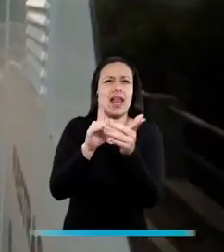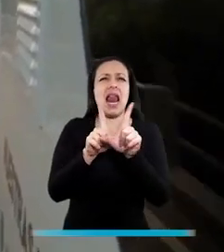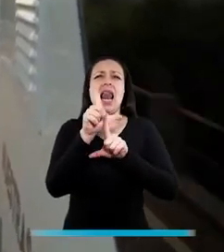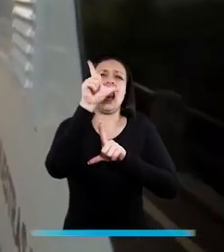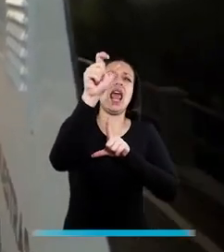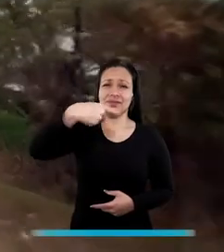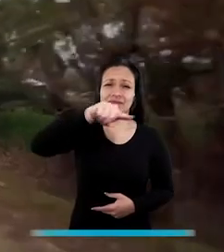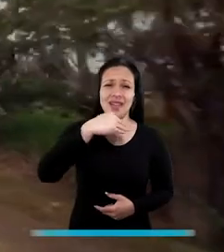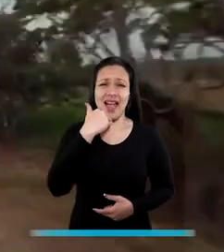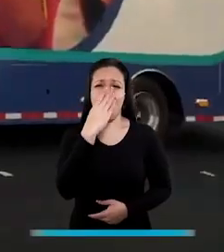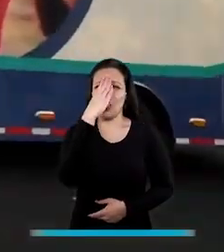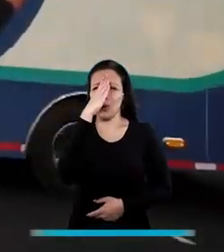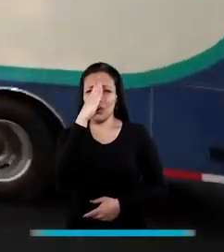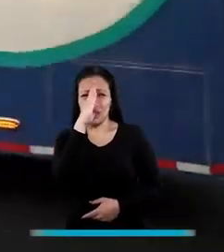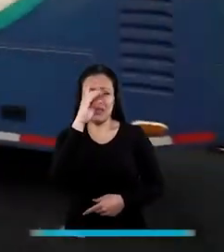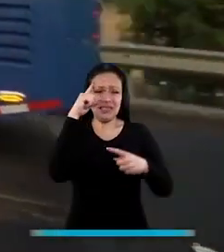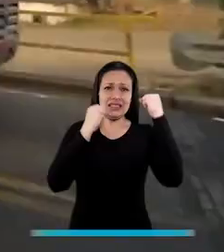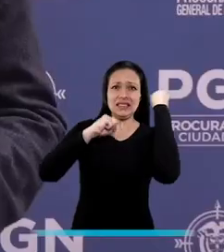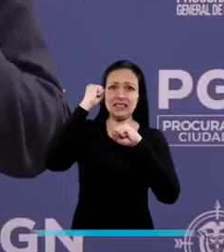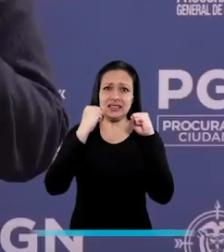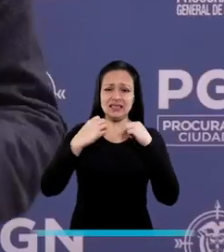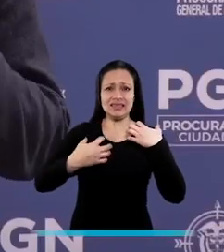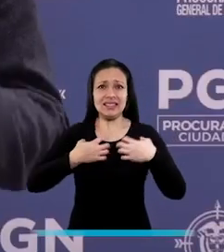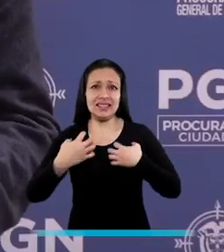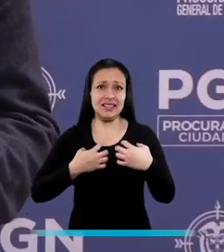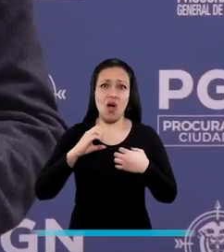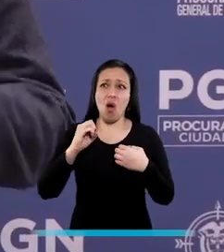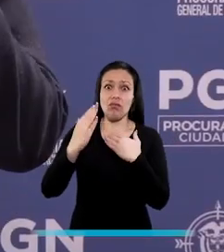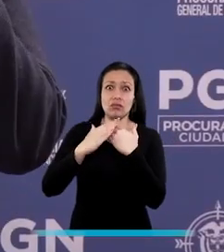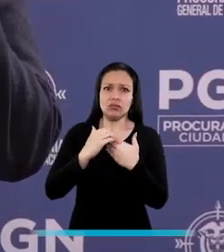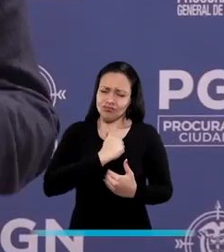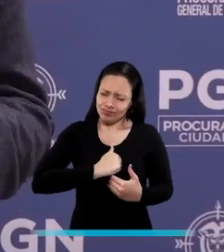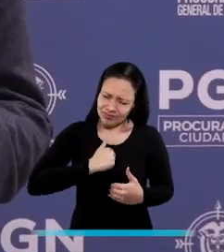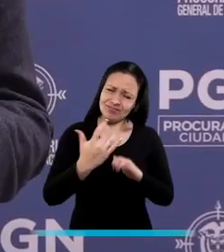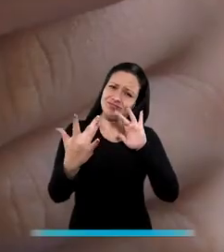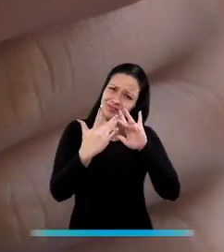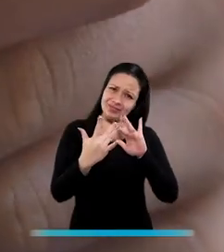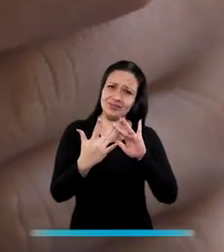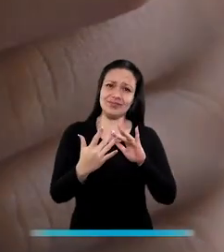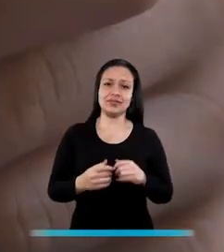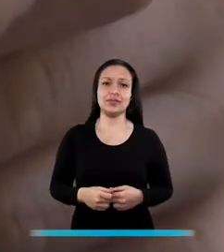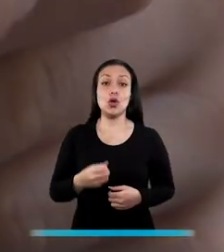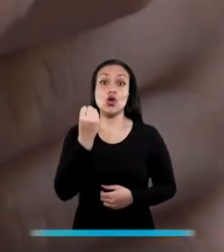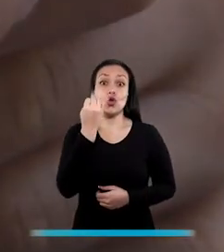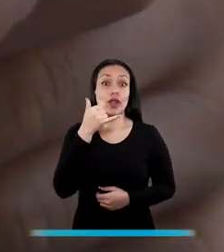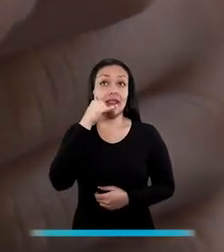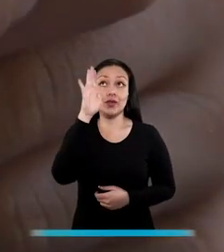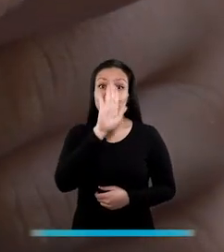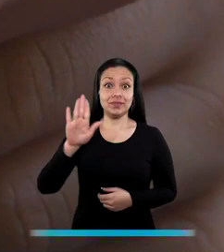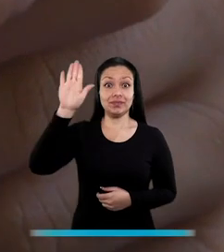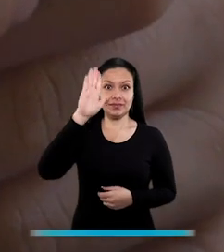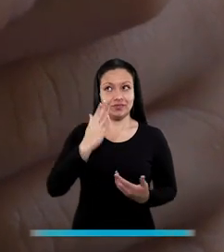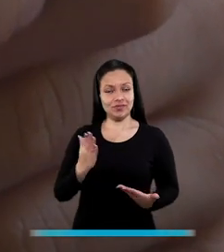territorios. Cualquier inquietud, cualquier preocupación, quejas, reclamo, por favor, contáctenos. A nuestra línea telefónica